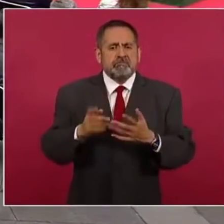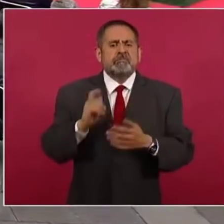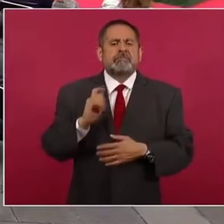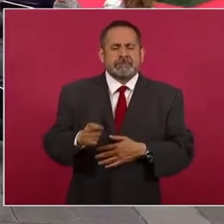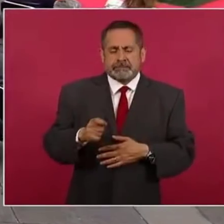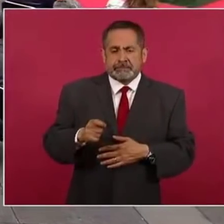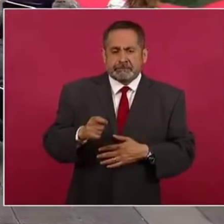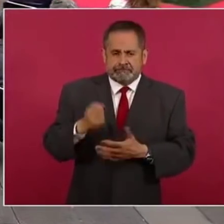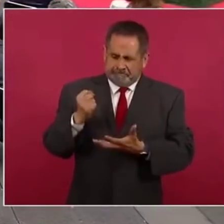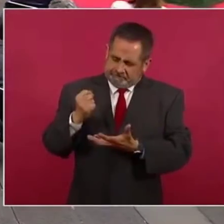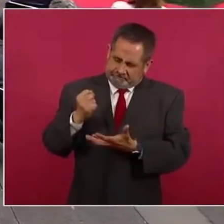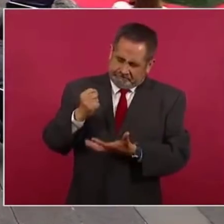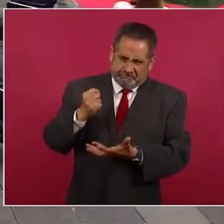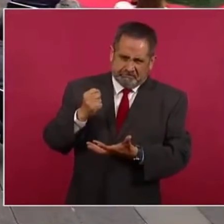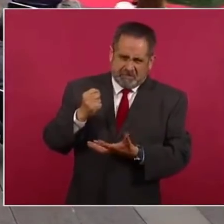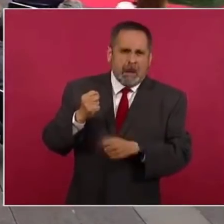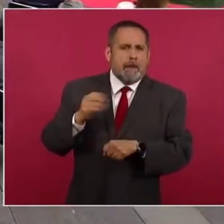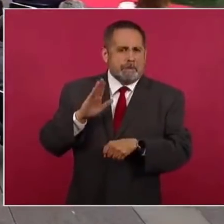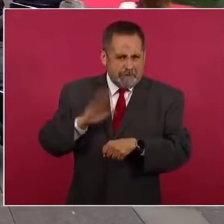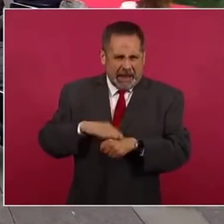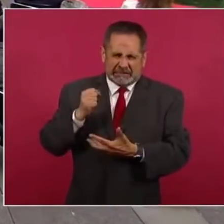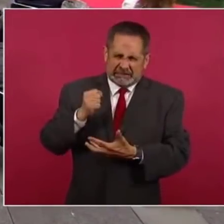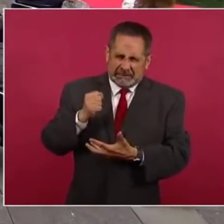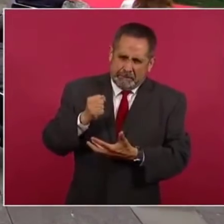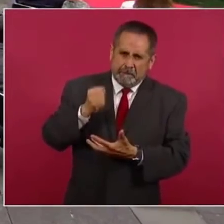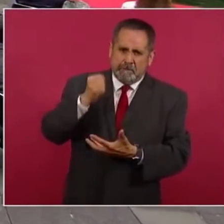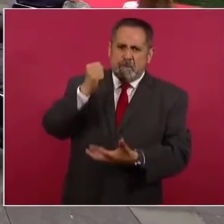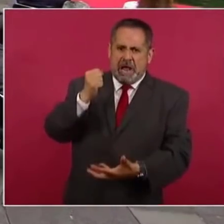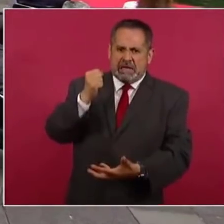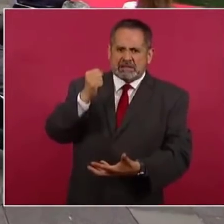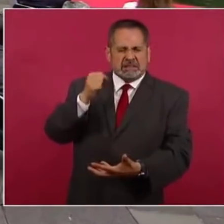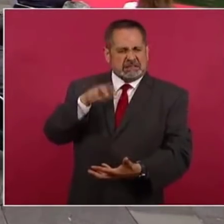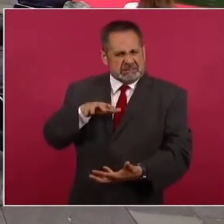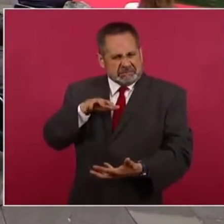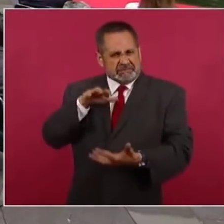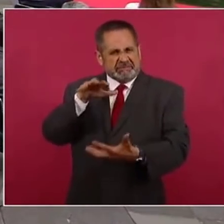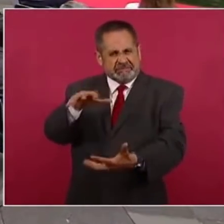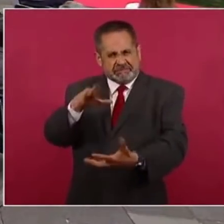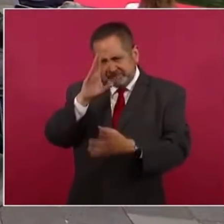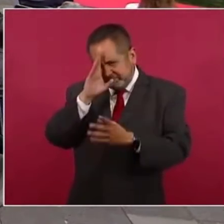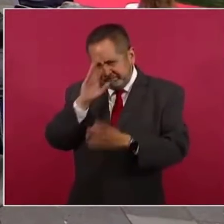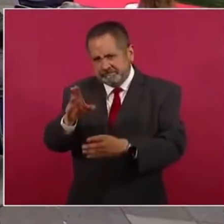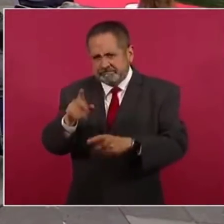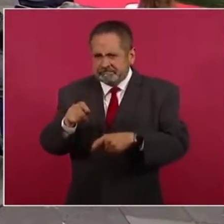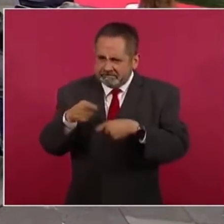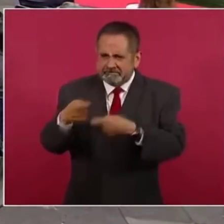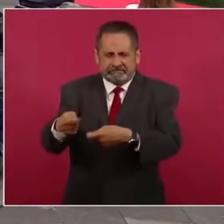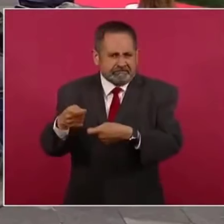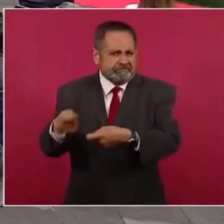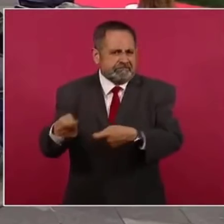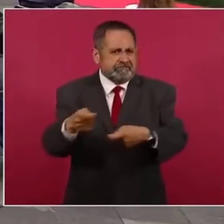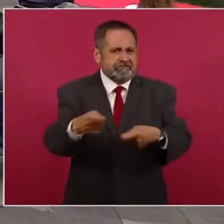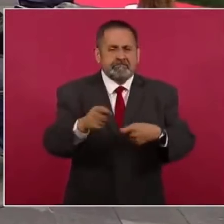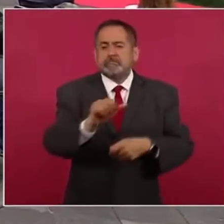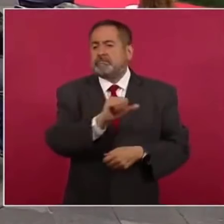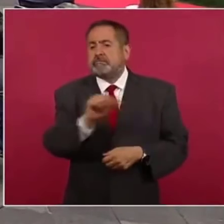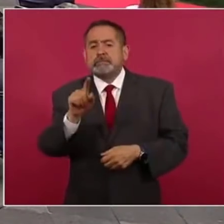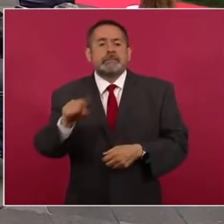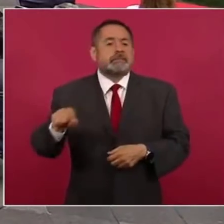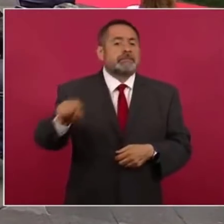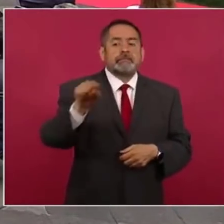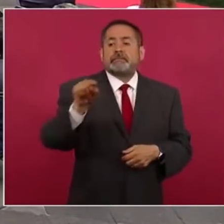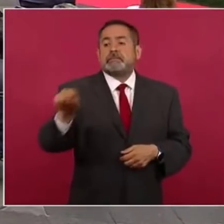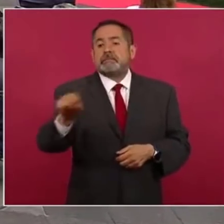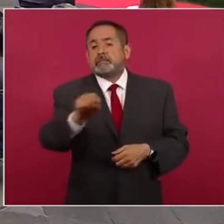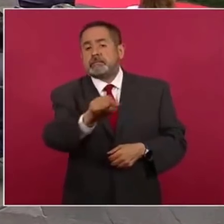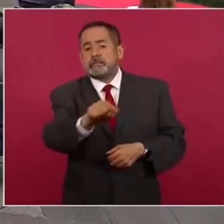el monto que reciban, es la entrega directa del presupuesto a las sociedades